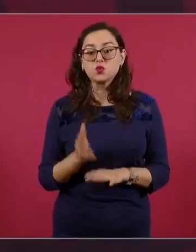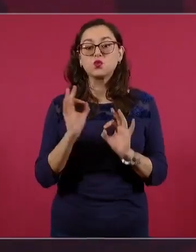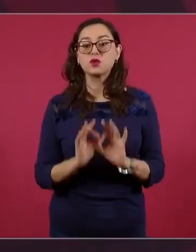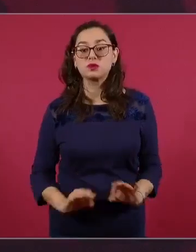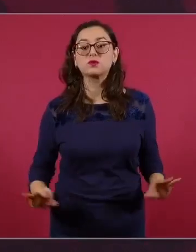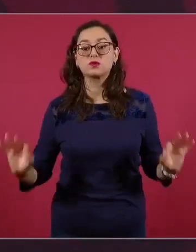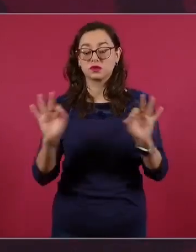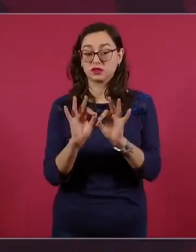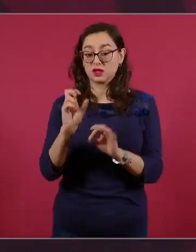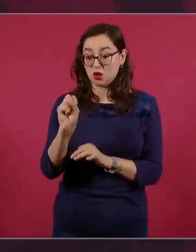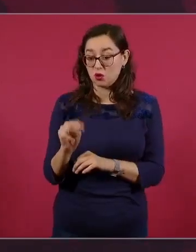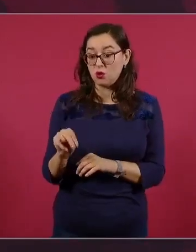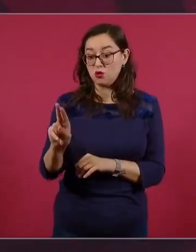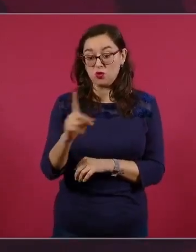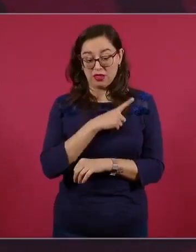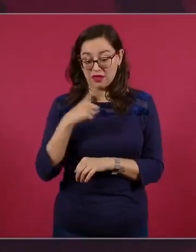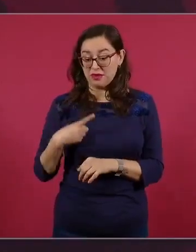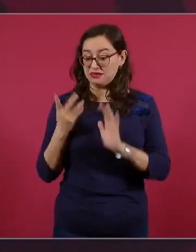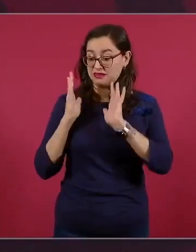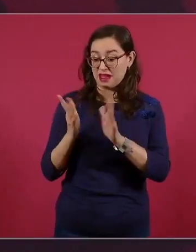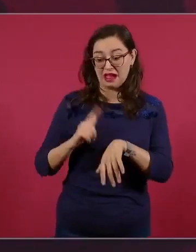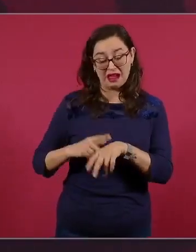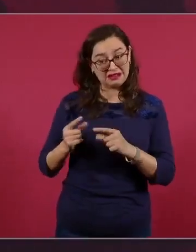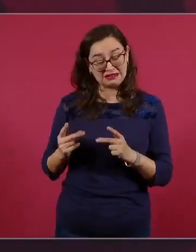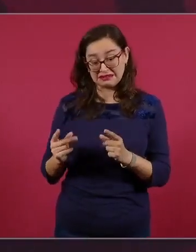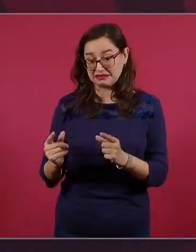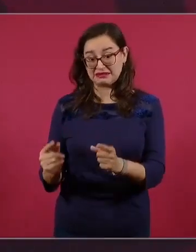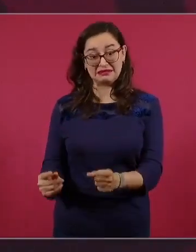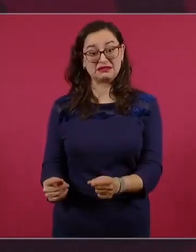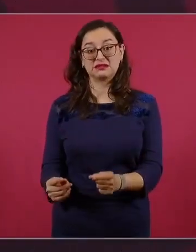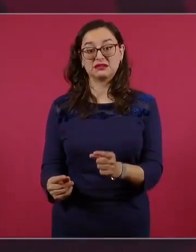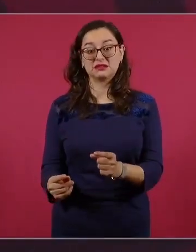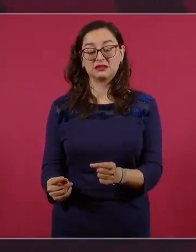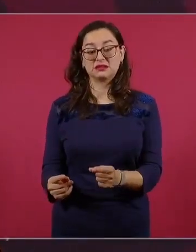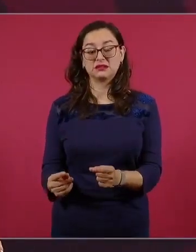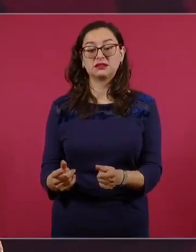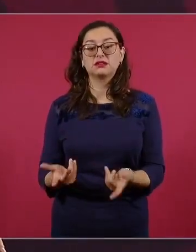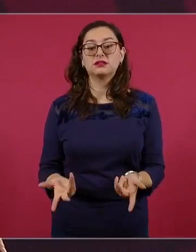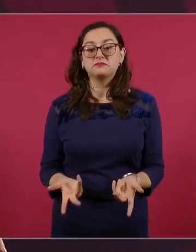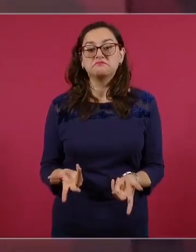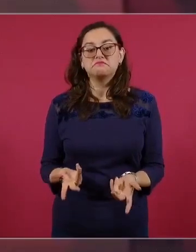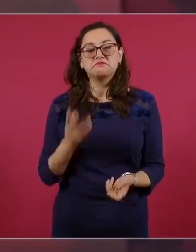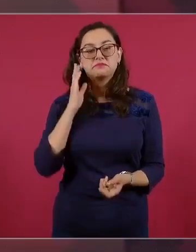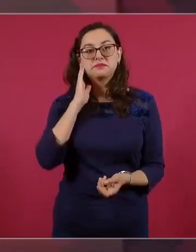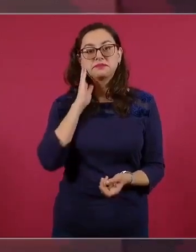se active, permanece